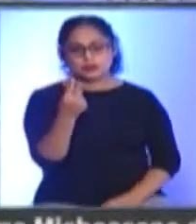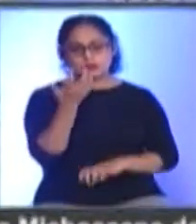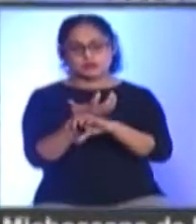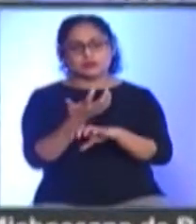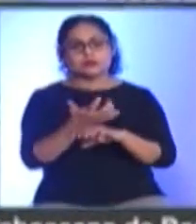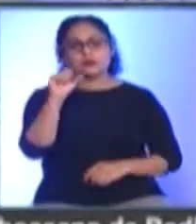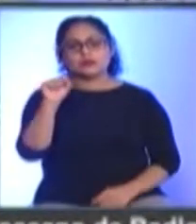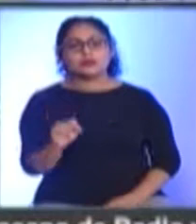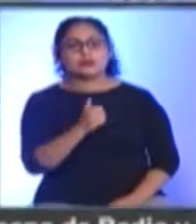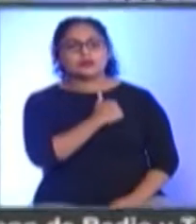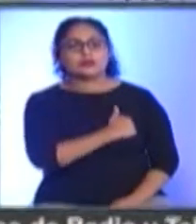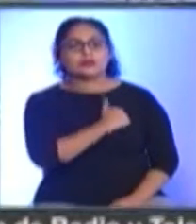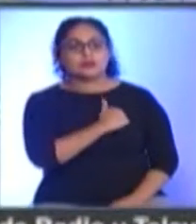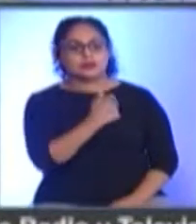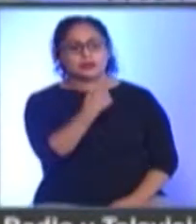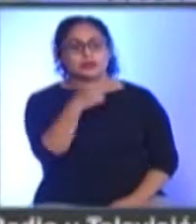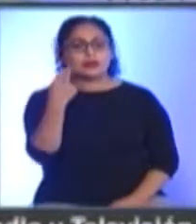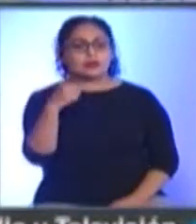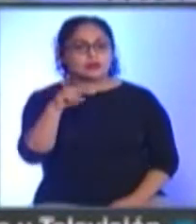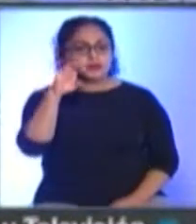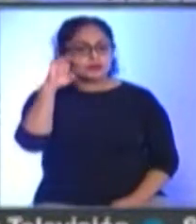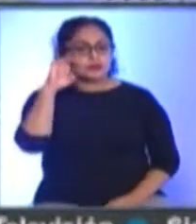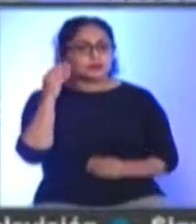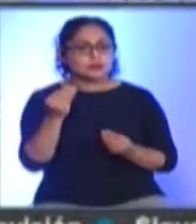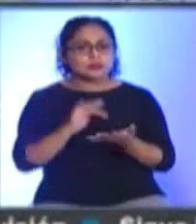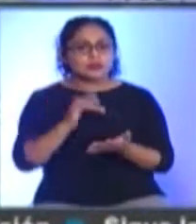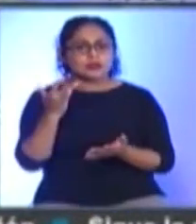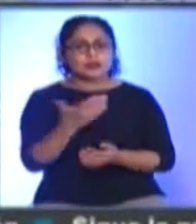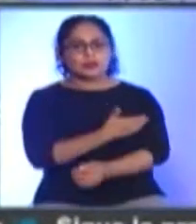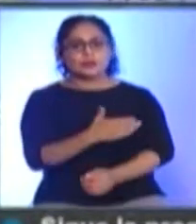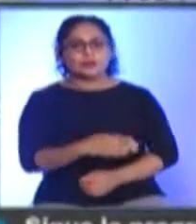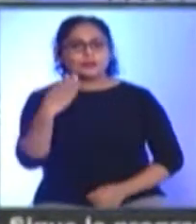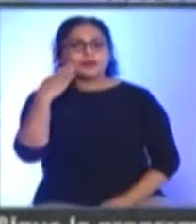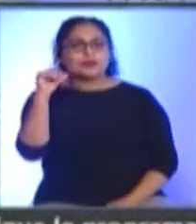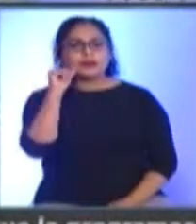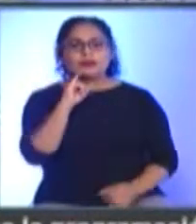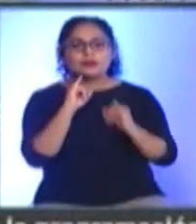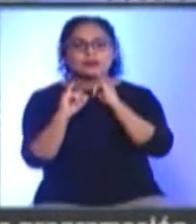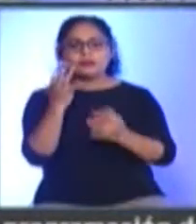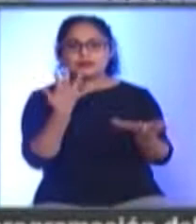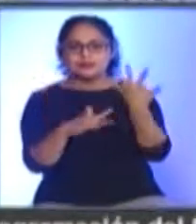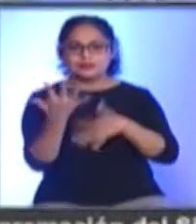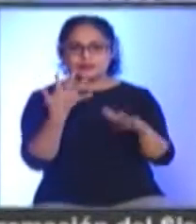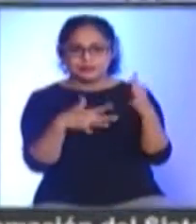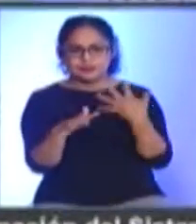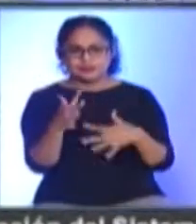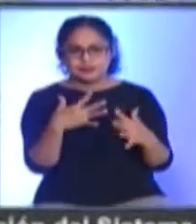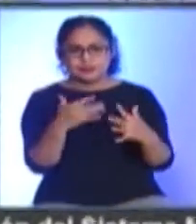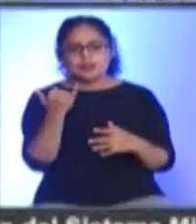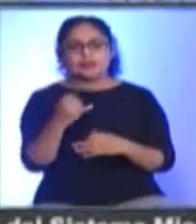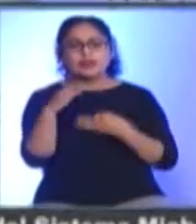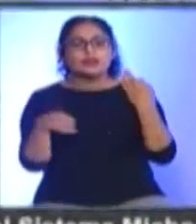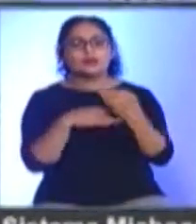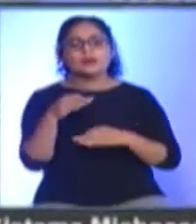Estados Unidos y al sur de Canadá Mi nombre es Erick Serpa, agradezco a mi compañera Marta Almanza, intérprete de lengua de señas mexicana Y